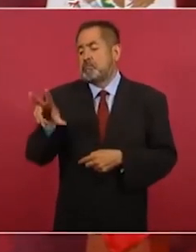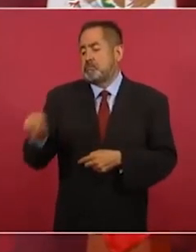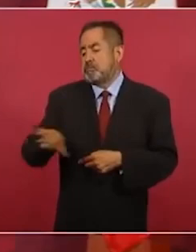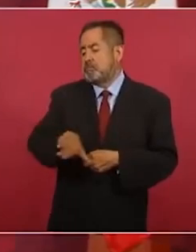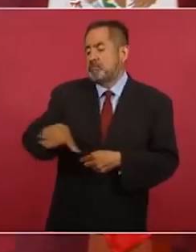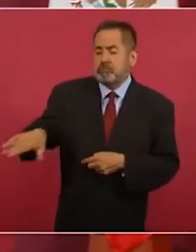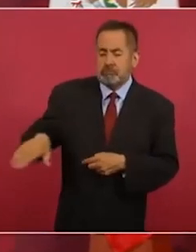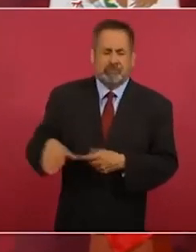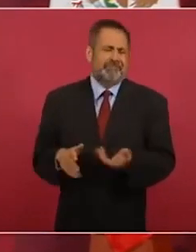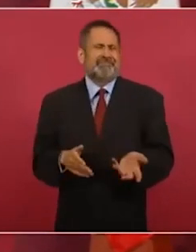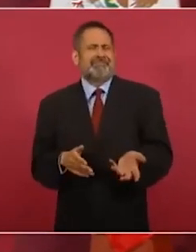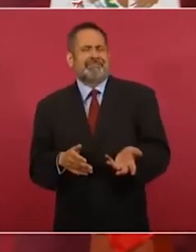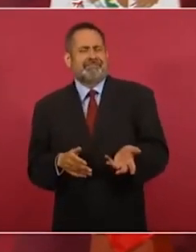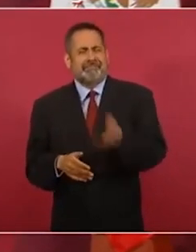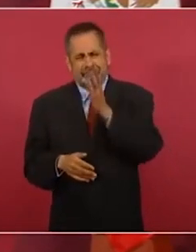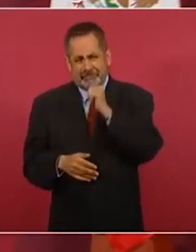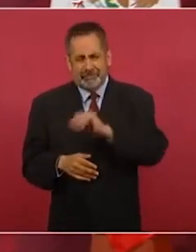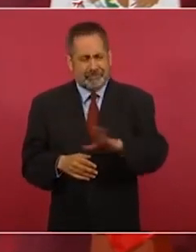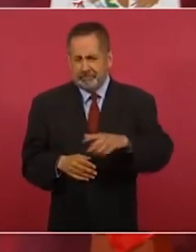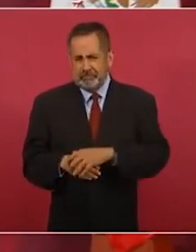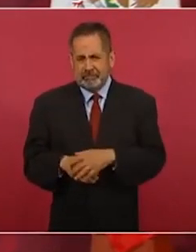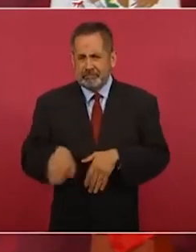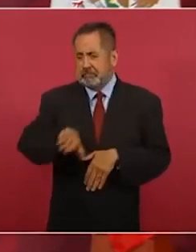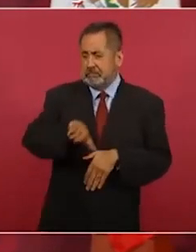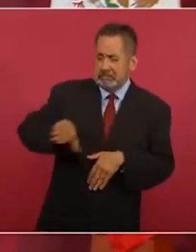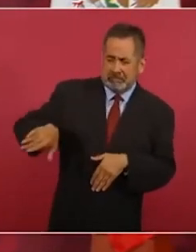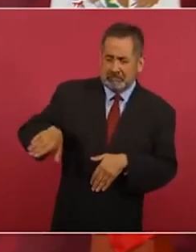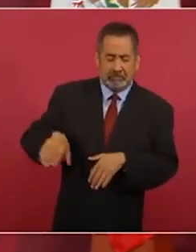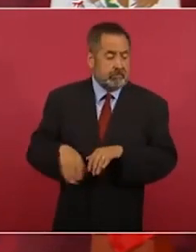Por eso he dicho que nadie excluye a nadie.